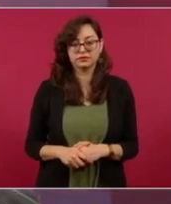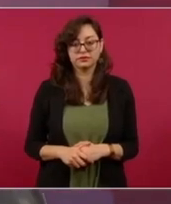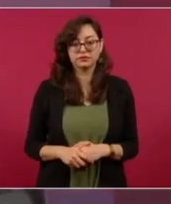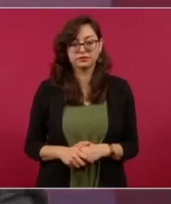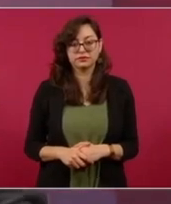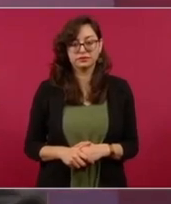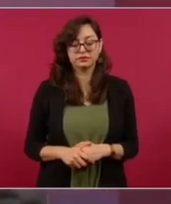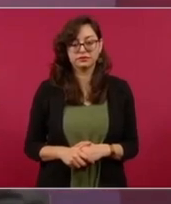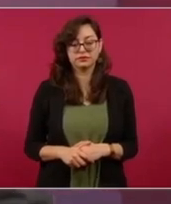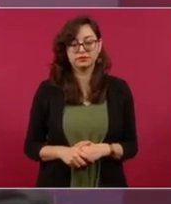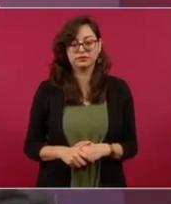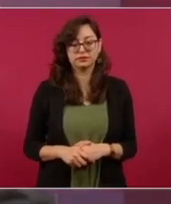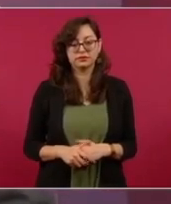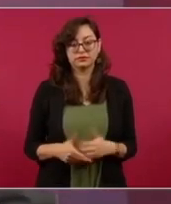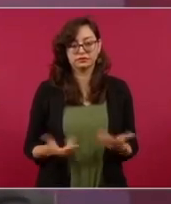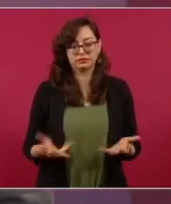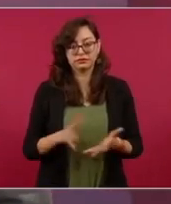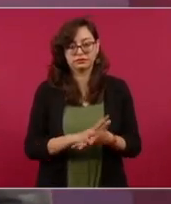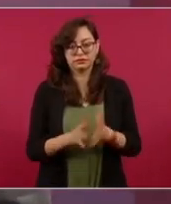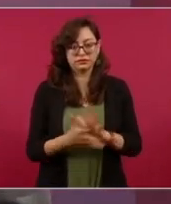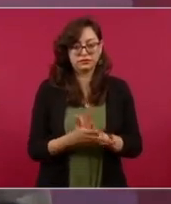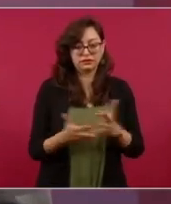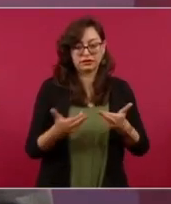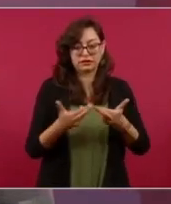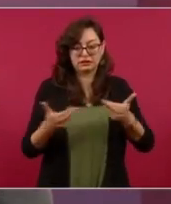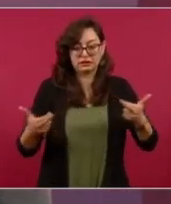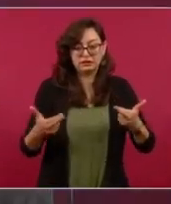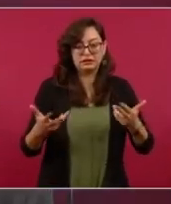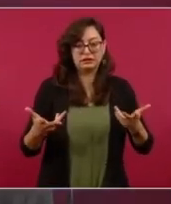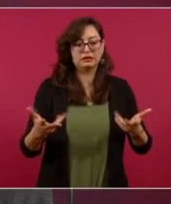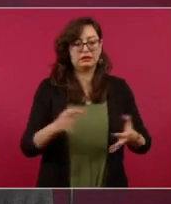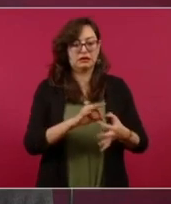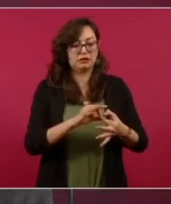relación de complicidad, de componendas,